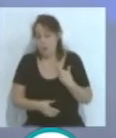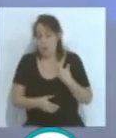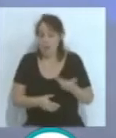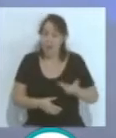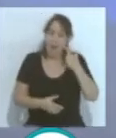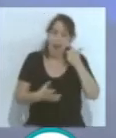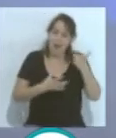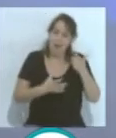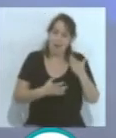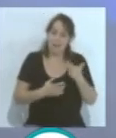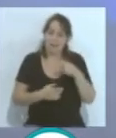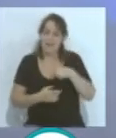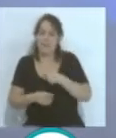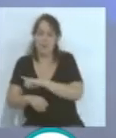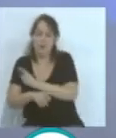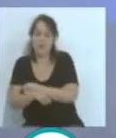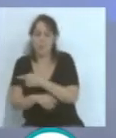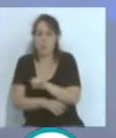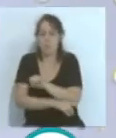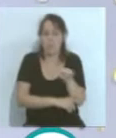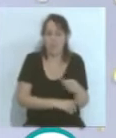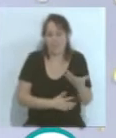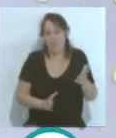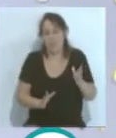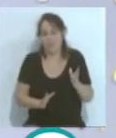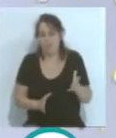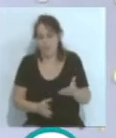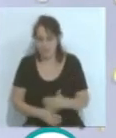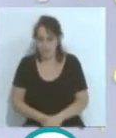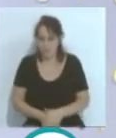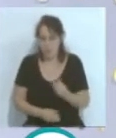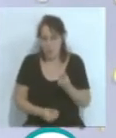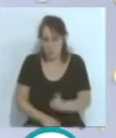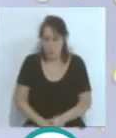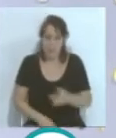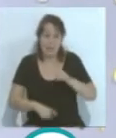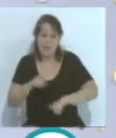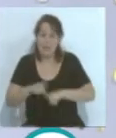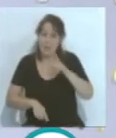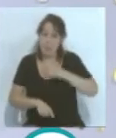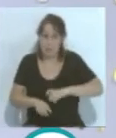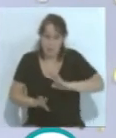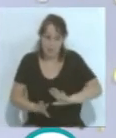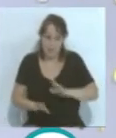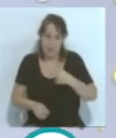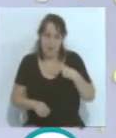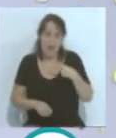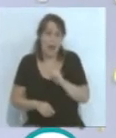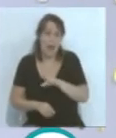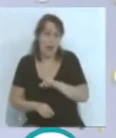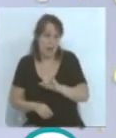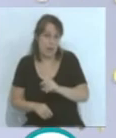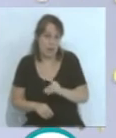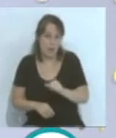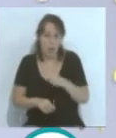deportivo, pero no tanto. Hombre, también depende de la persona, pero a mí me encanta ver jugadores como Garrido. No me